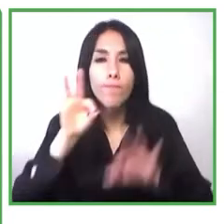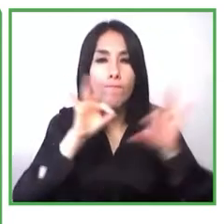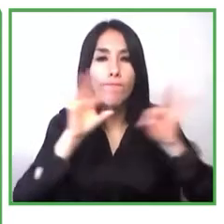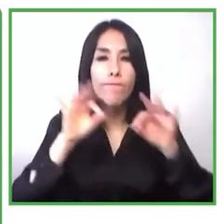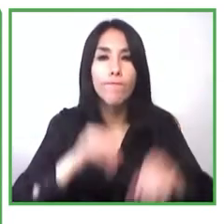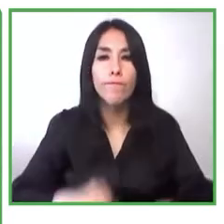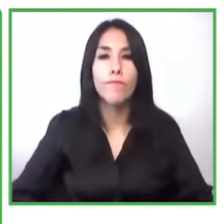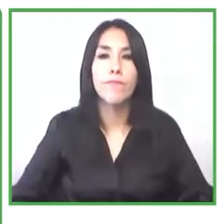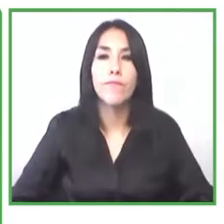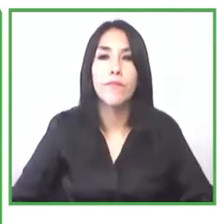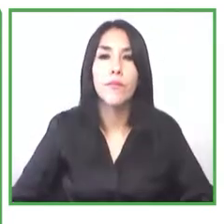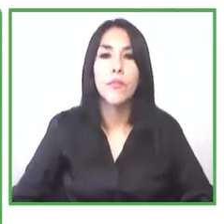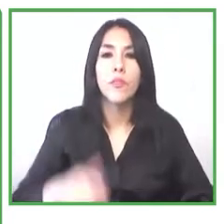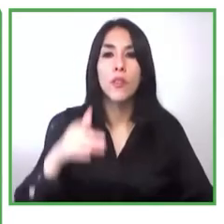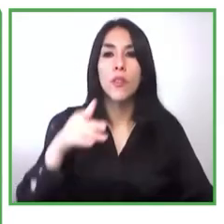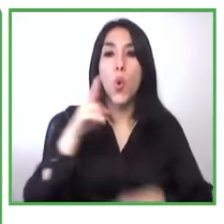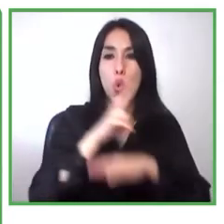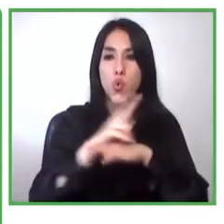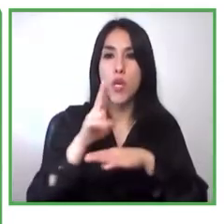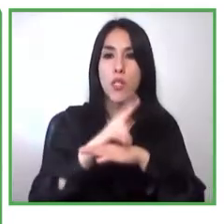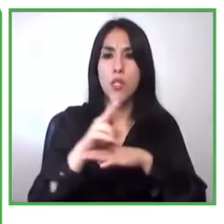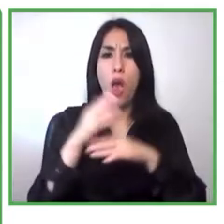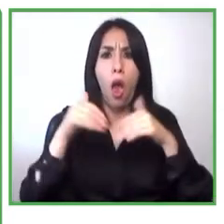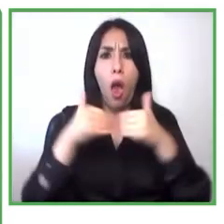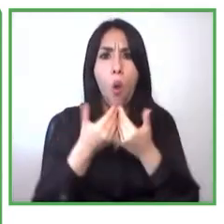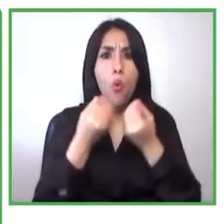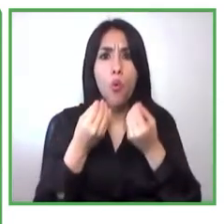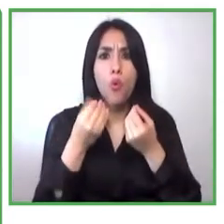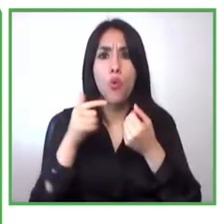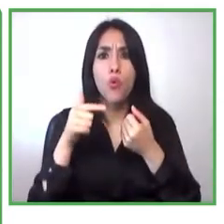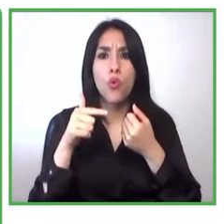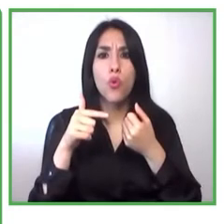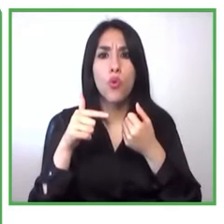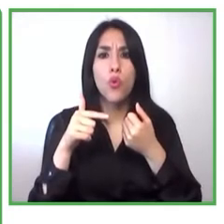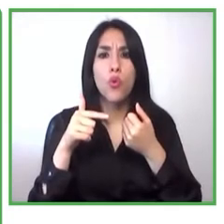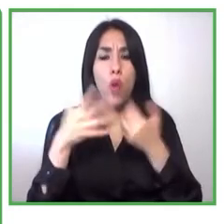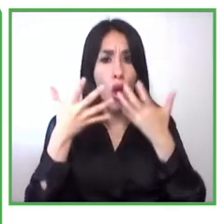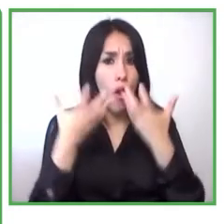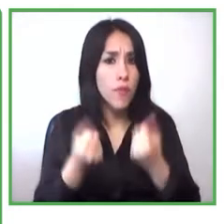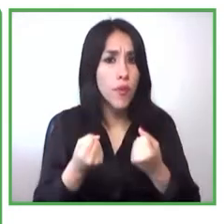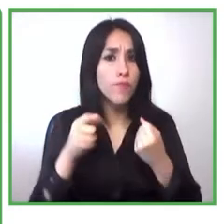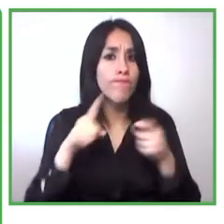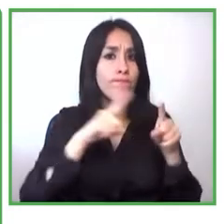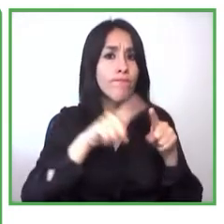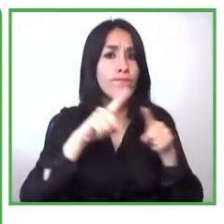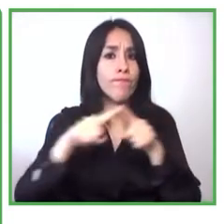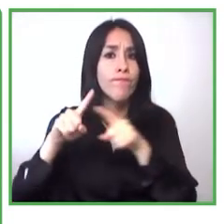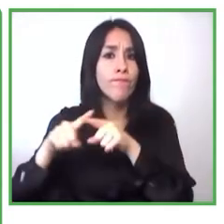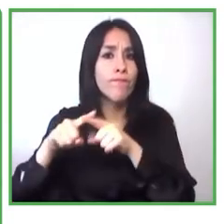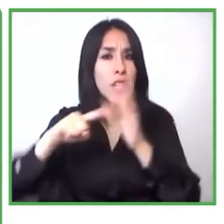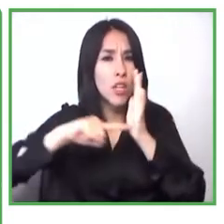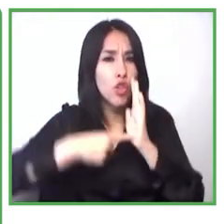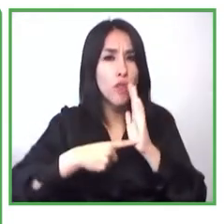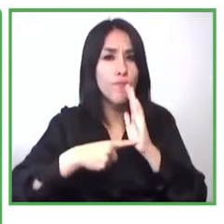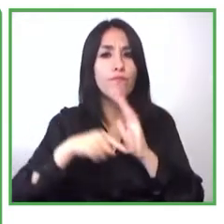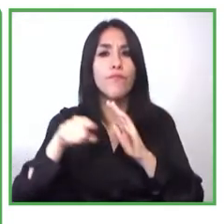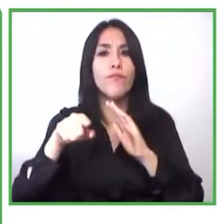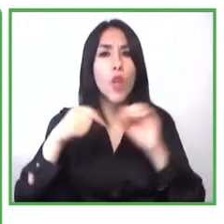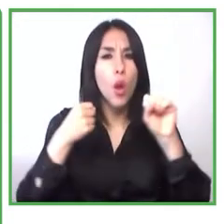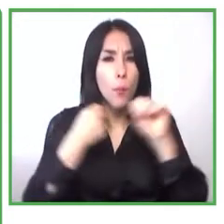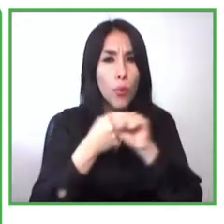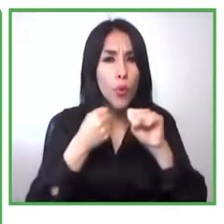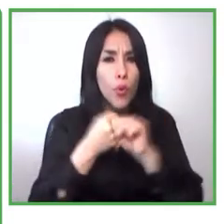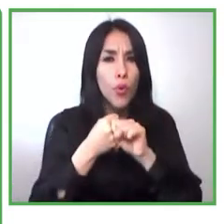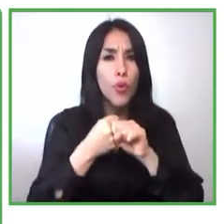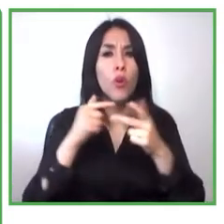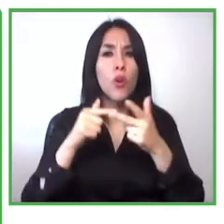distintas herramientas desarrolladas por otros actores como les decía el Banco Interamericano de Desarrollo fue uno de los financiadores del proyecto entonces